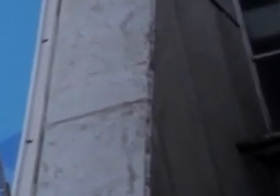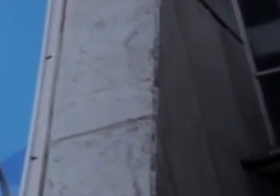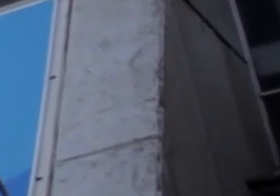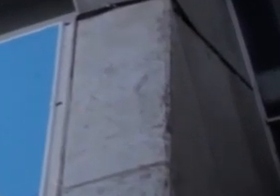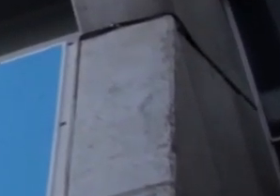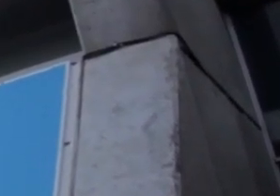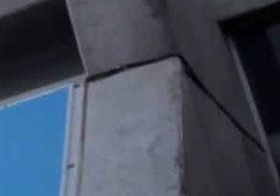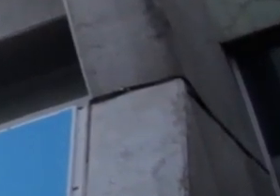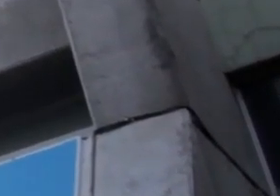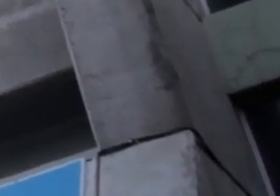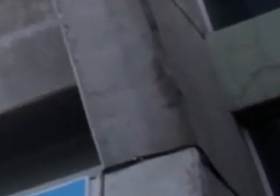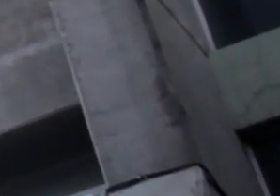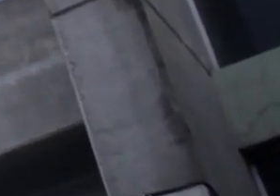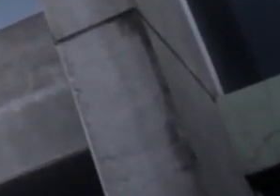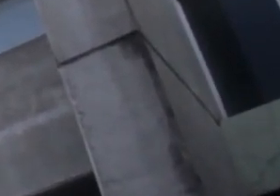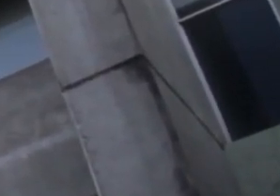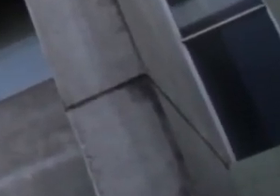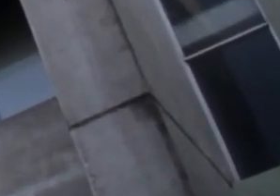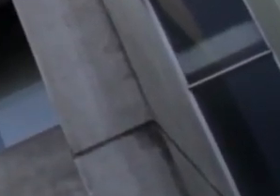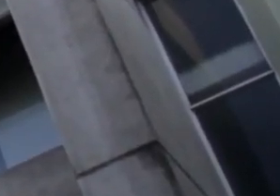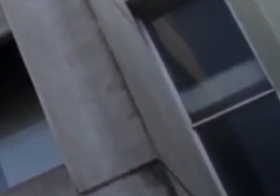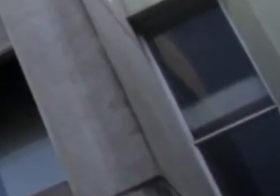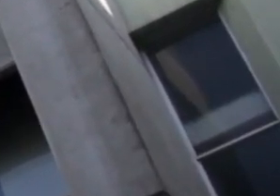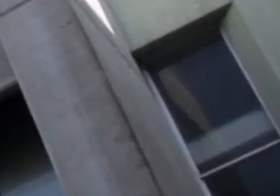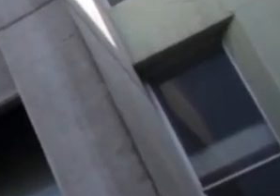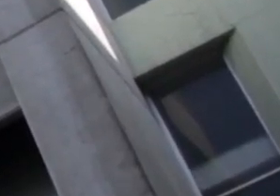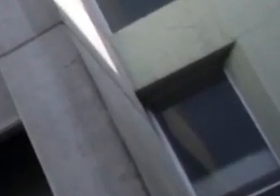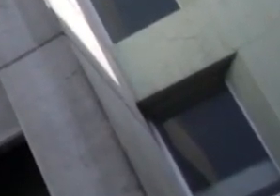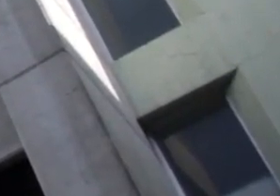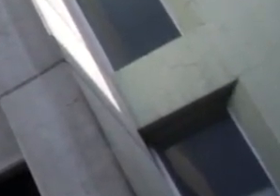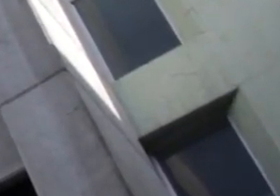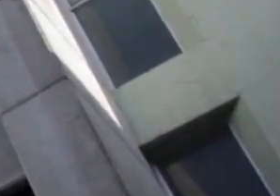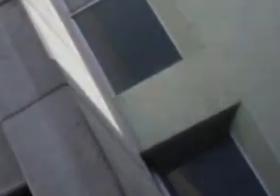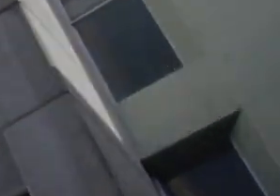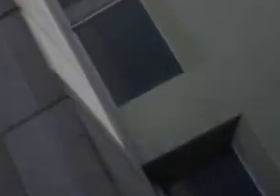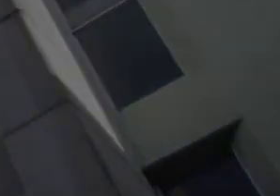información al teléfono 2210-60-00.